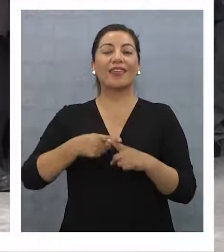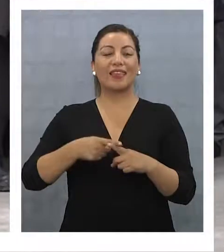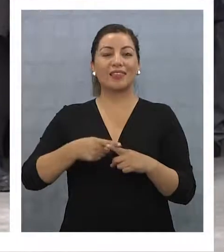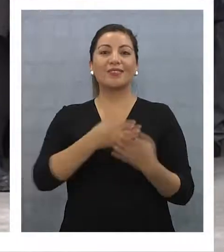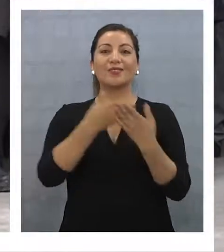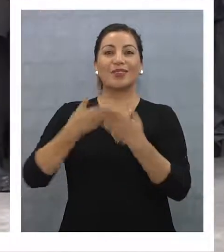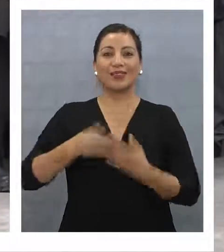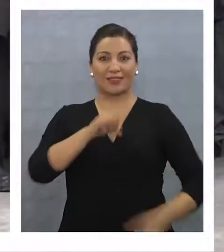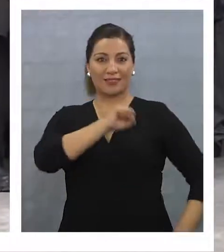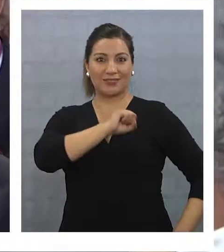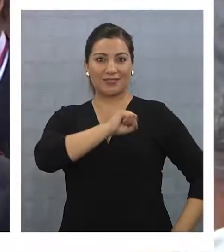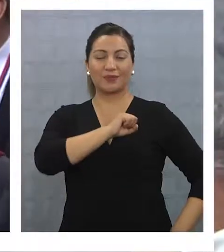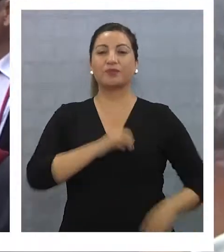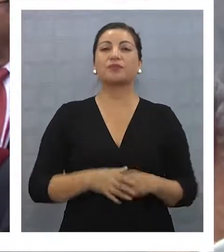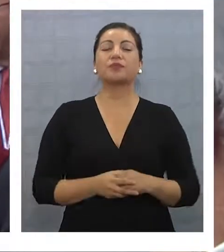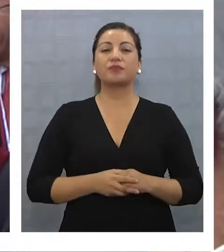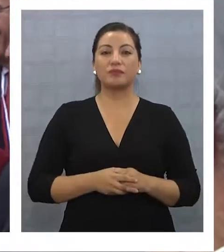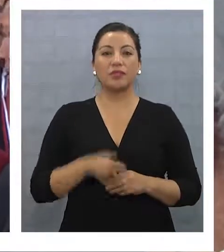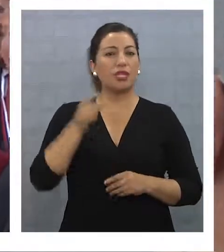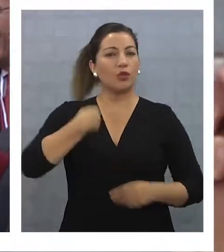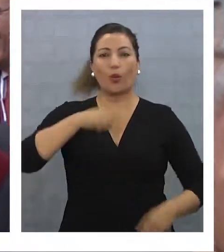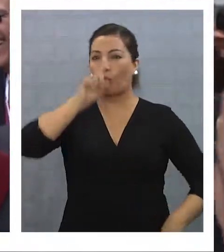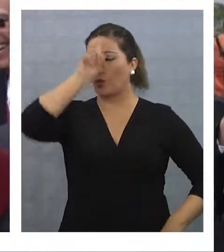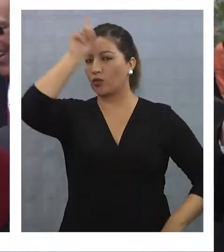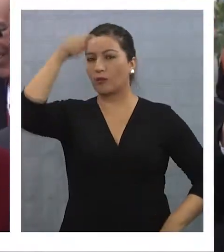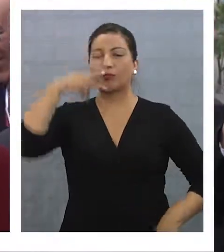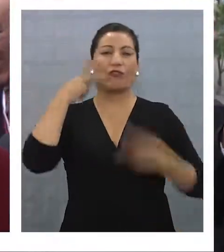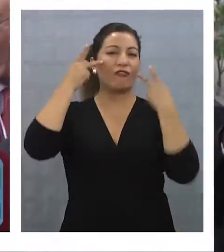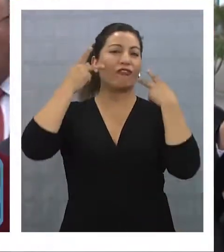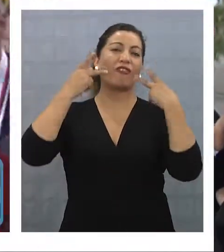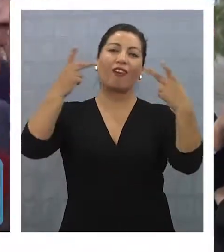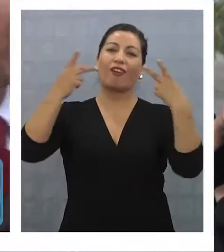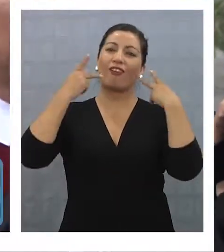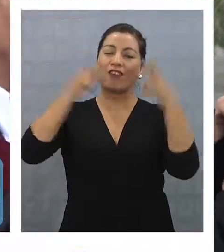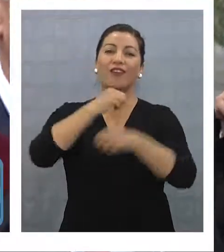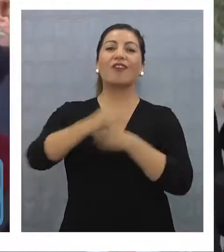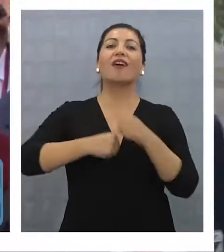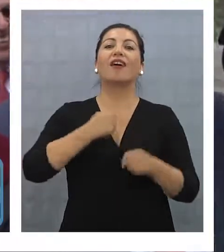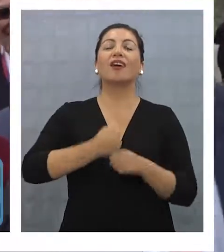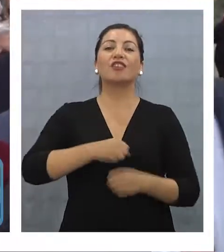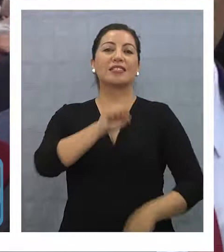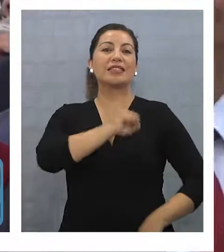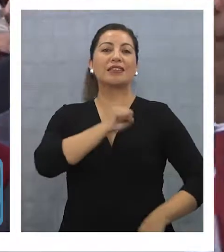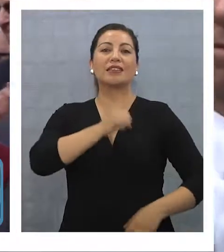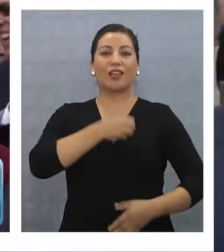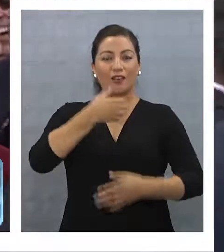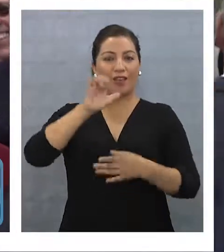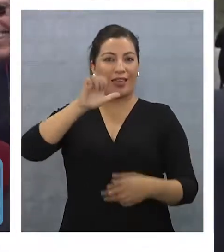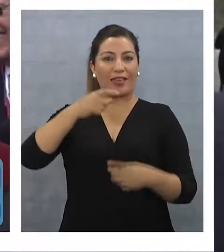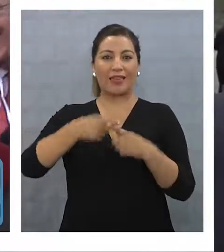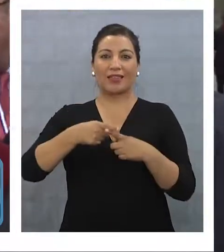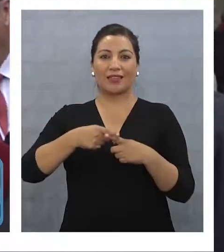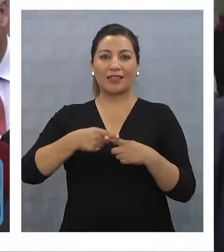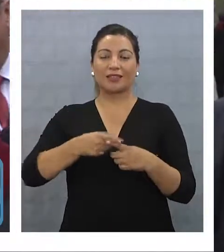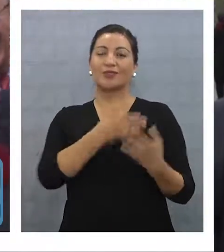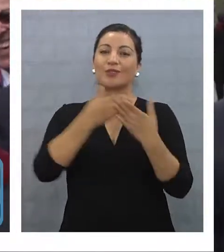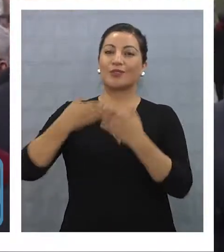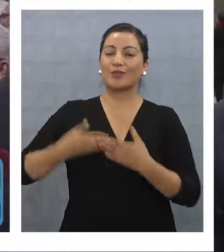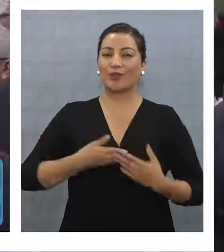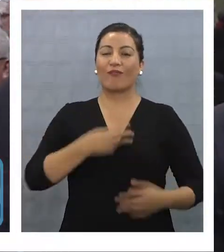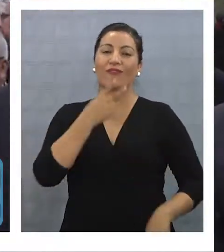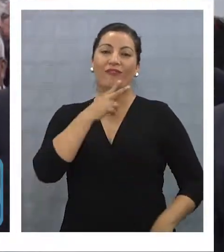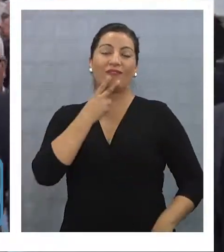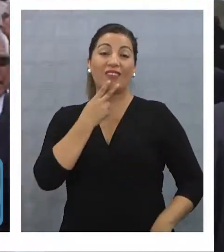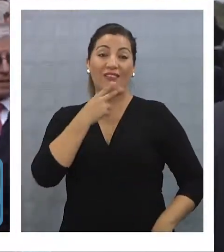Santiago. Bueno, hay una tradición, yo viajo todos los años trayendo el estandarte de Santiago, de los exalumnos, con residencia en